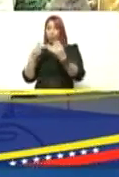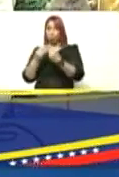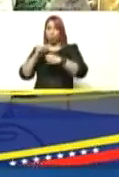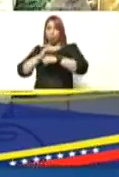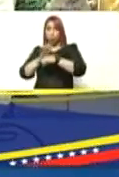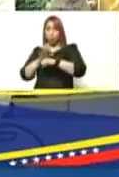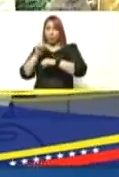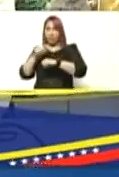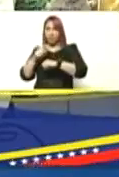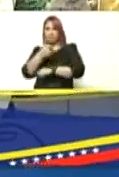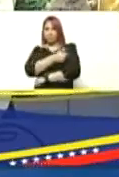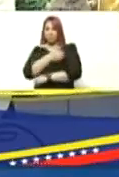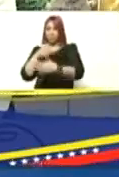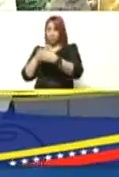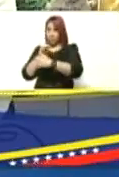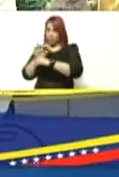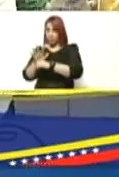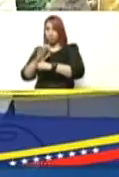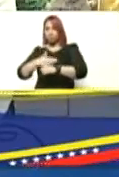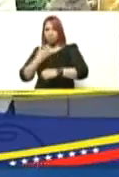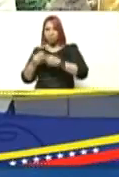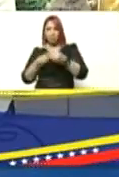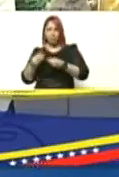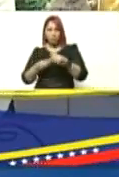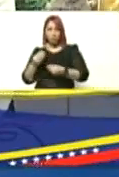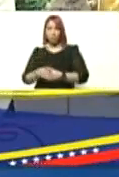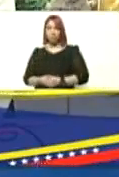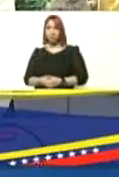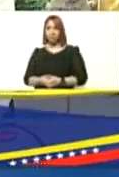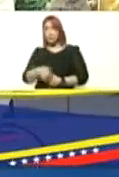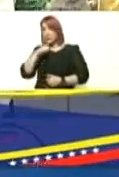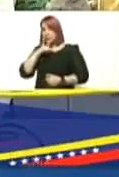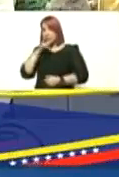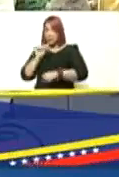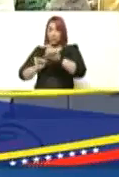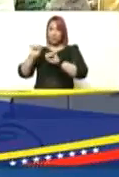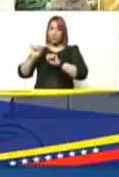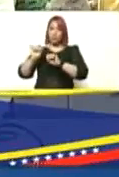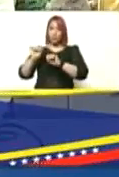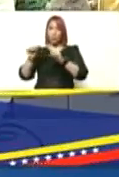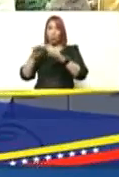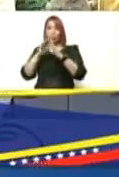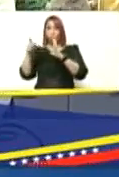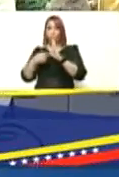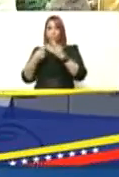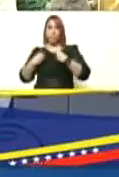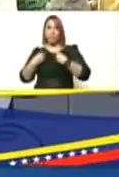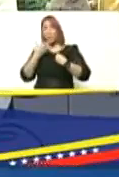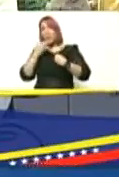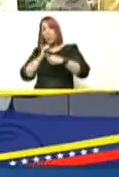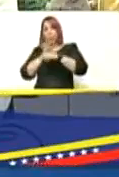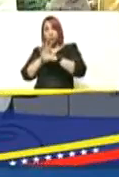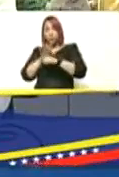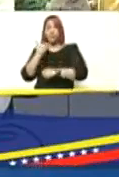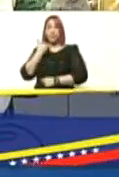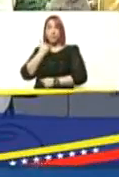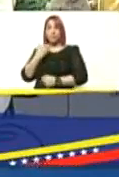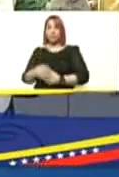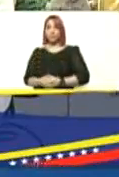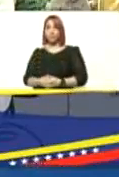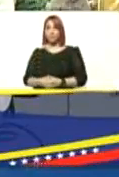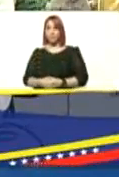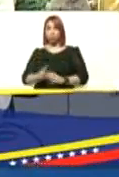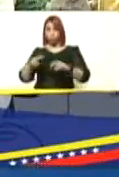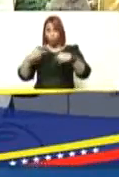con el COVID con las vacunas contra el COVID que puedan generar la resistencia para toda la vida en el caso de la COVID como es una enfermedad era una